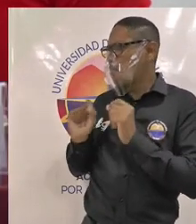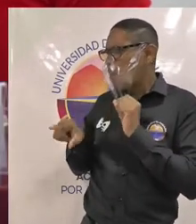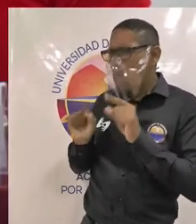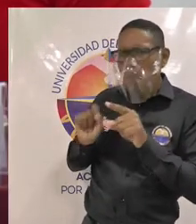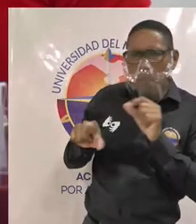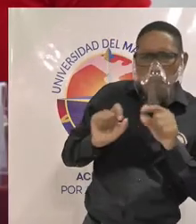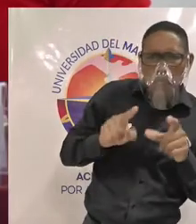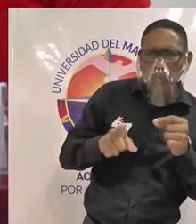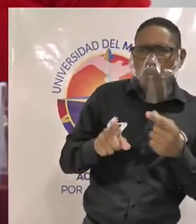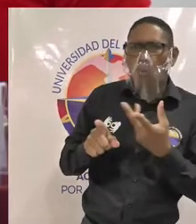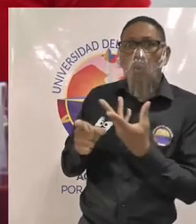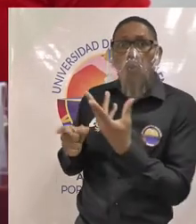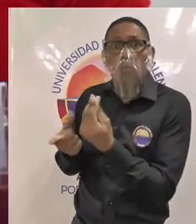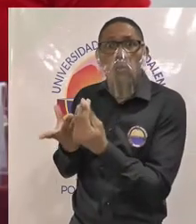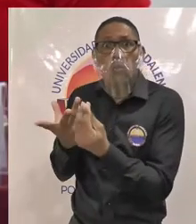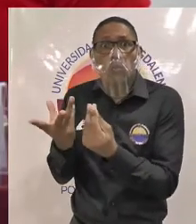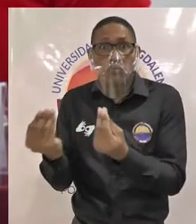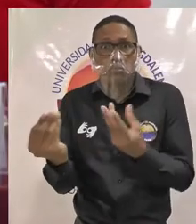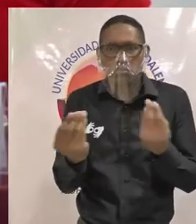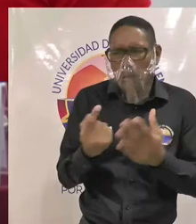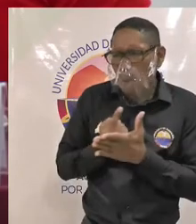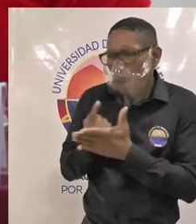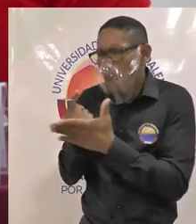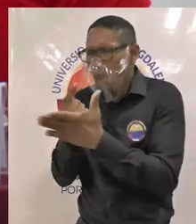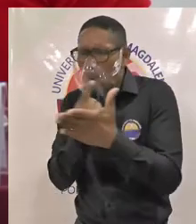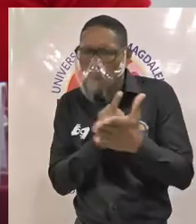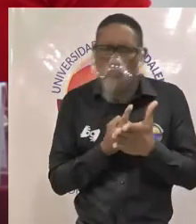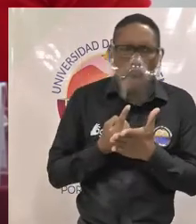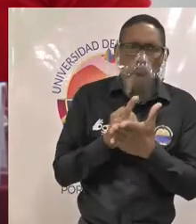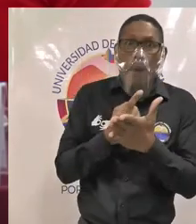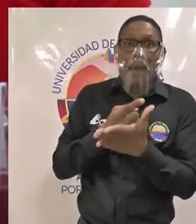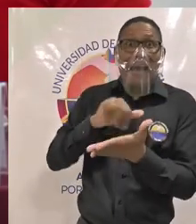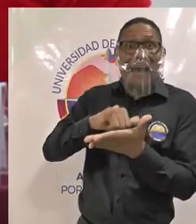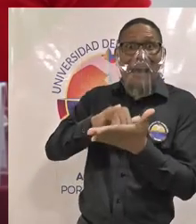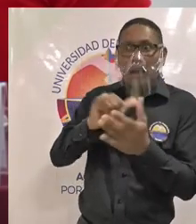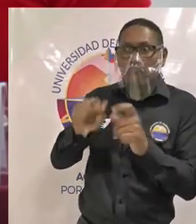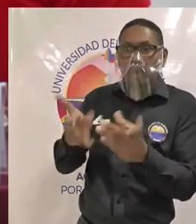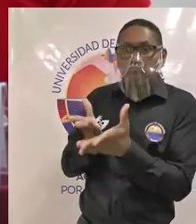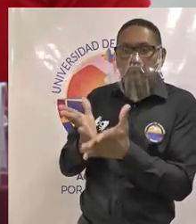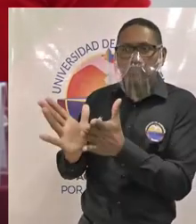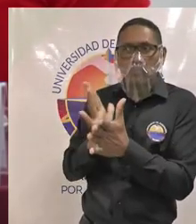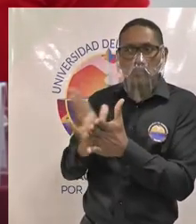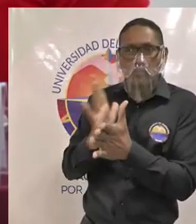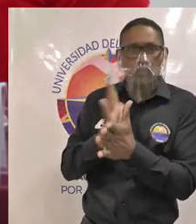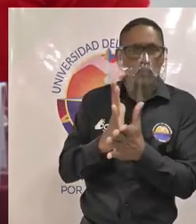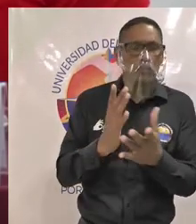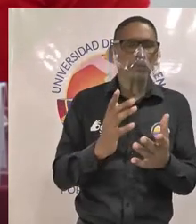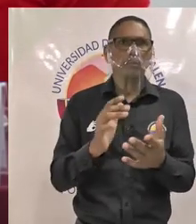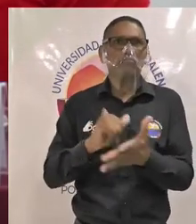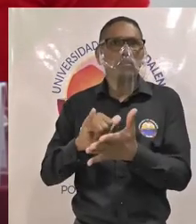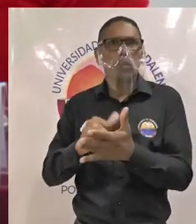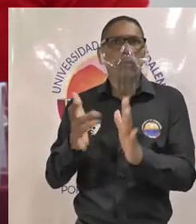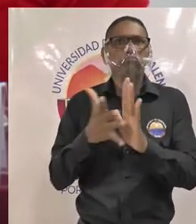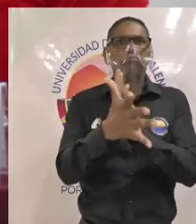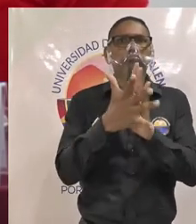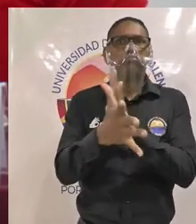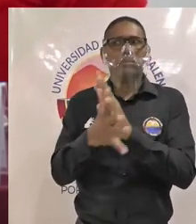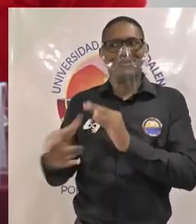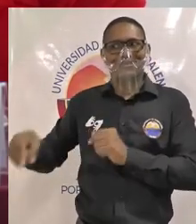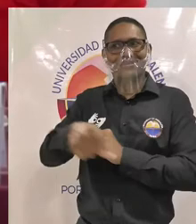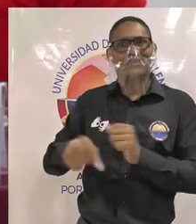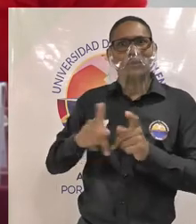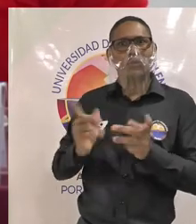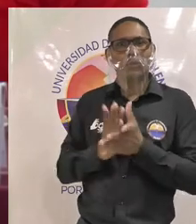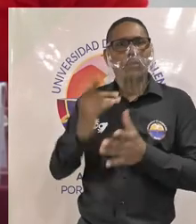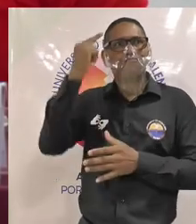de grupos focales y entre esos grupos focales comentaban los estudiantes esto ellos creen y